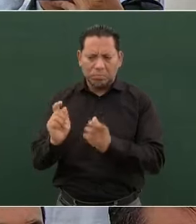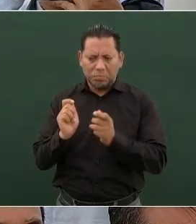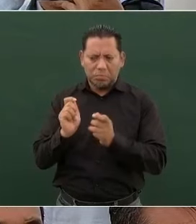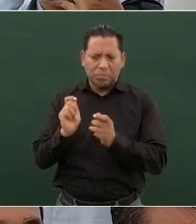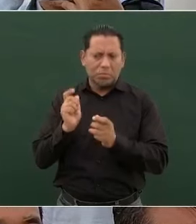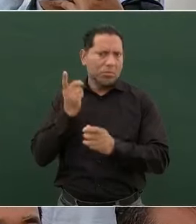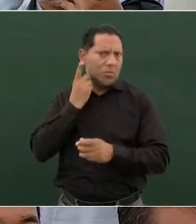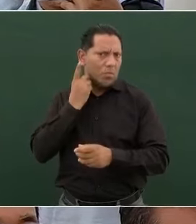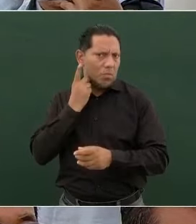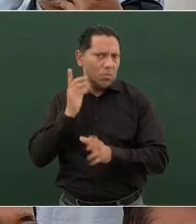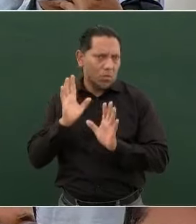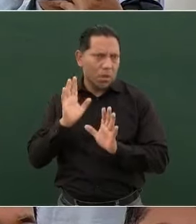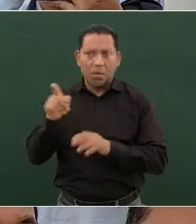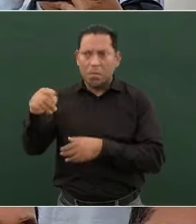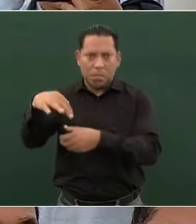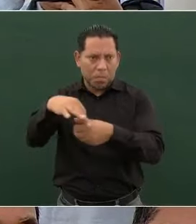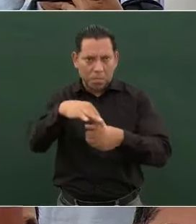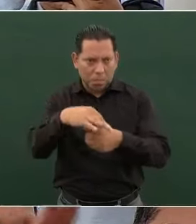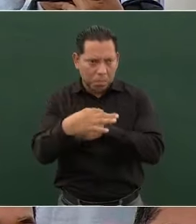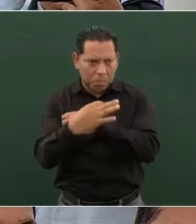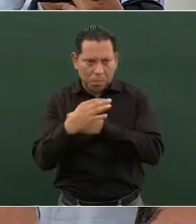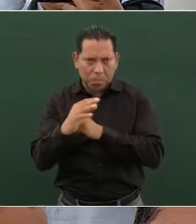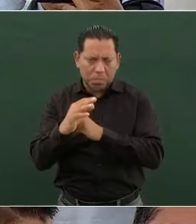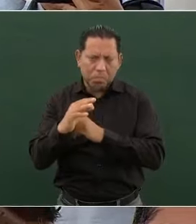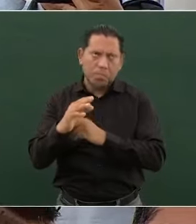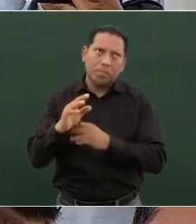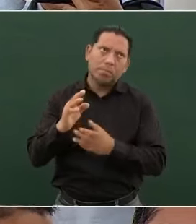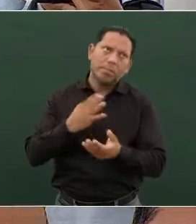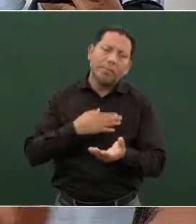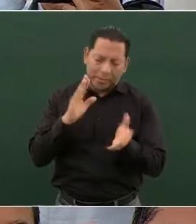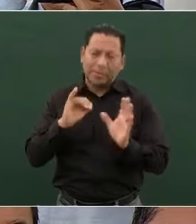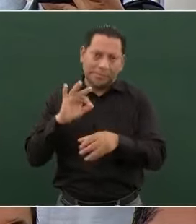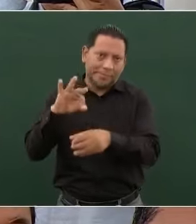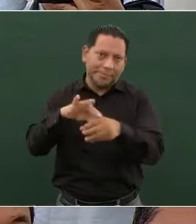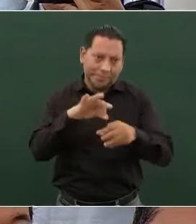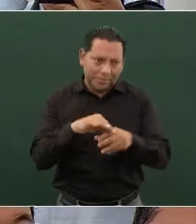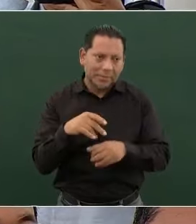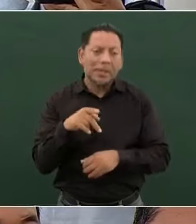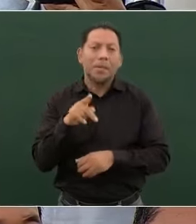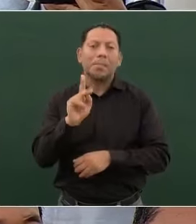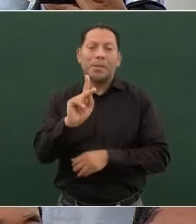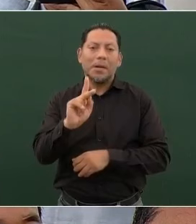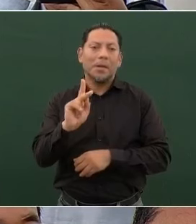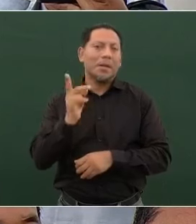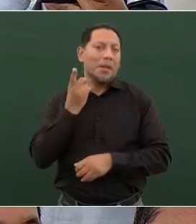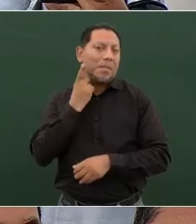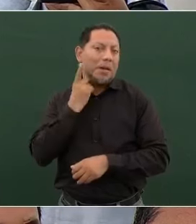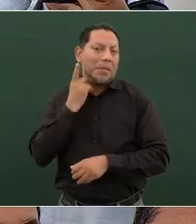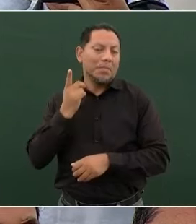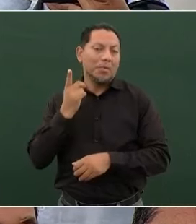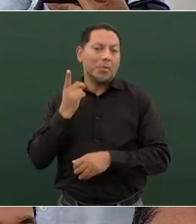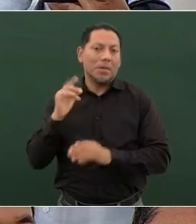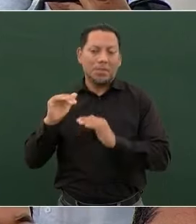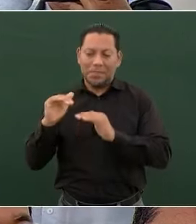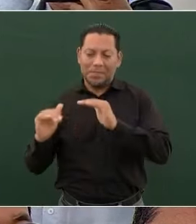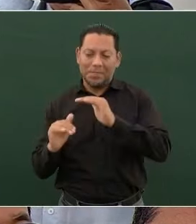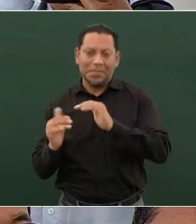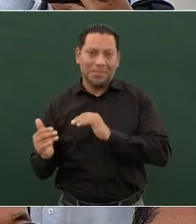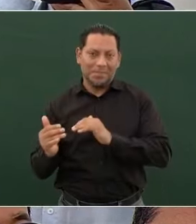plurinominal, no por voto de los ciudadanos, sino… bueno, sí, voto de los ciudadanos, pero vía plurinominal. Y esto